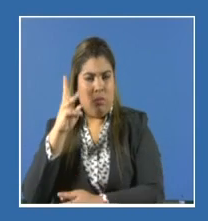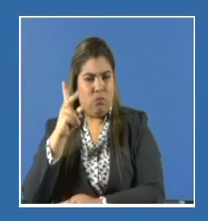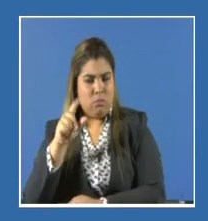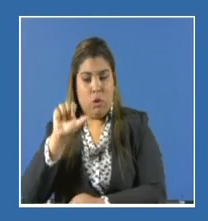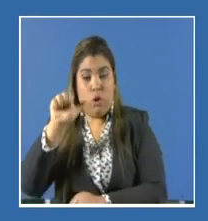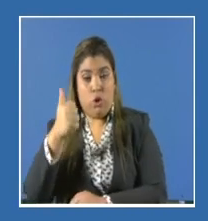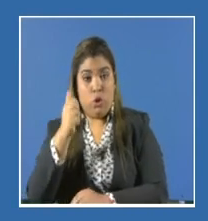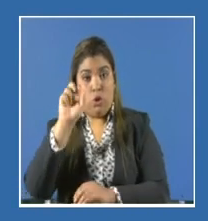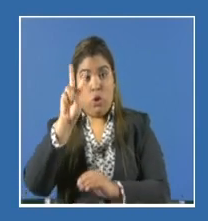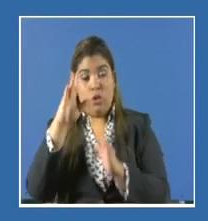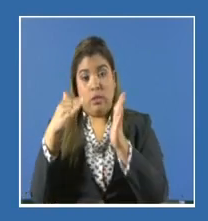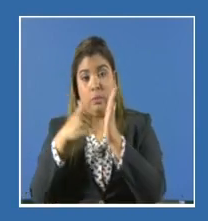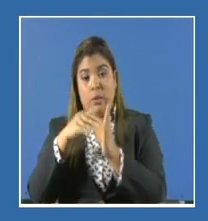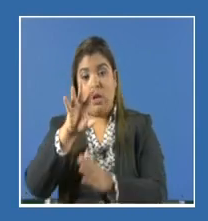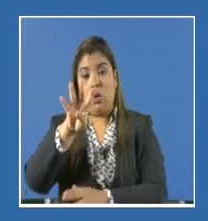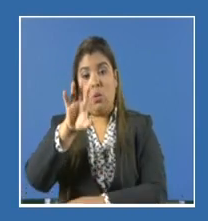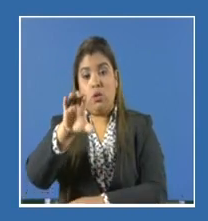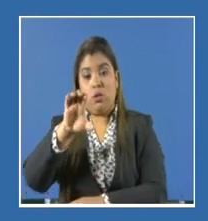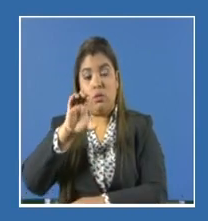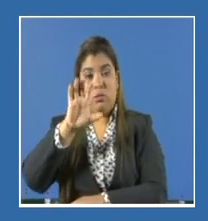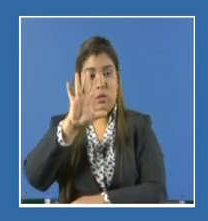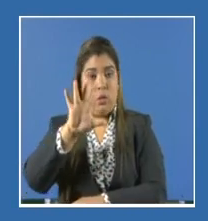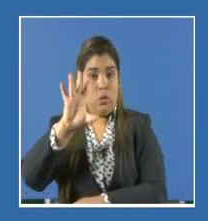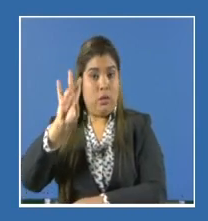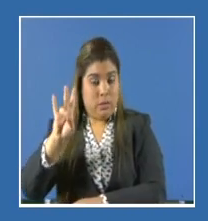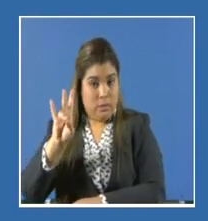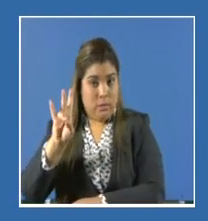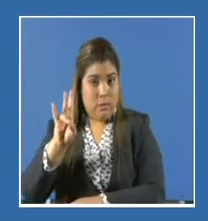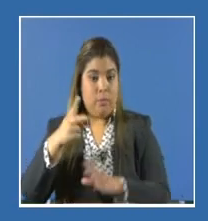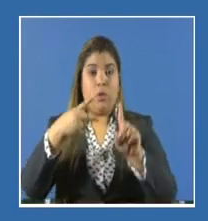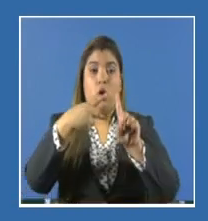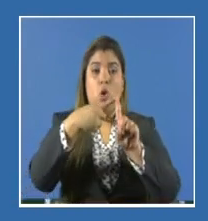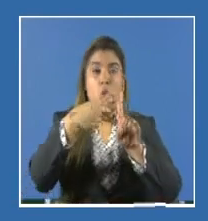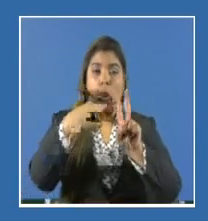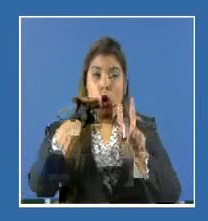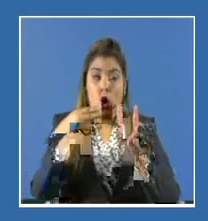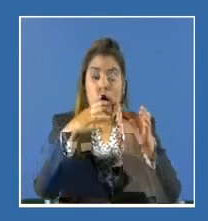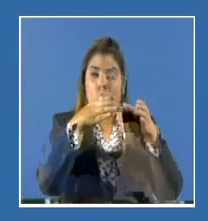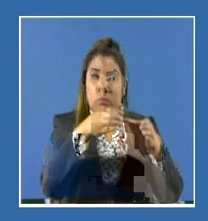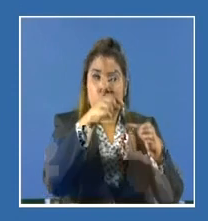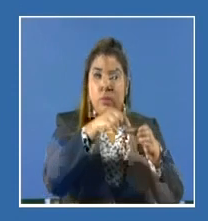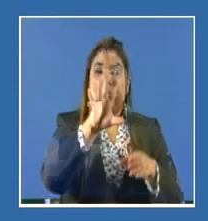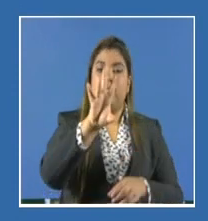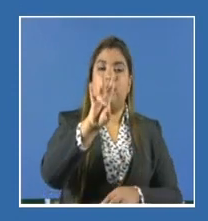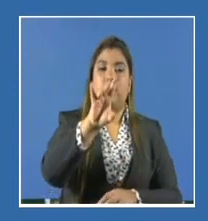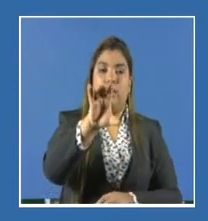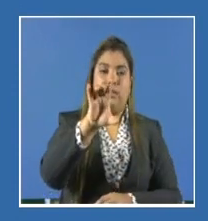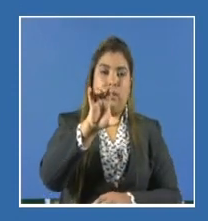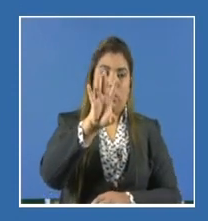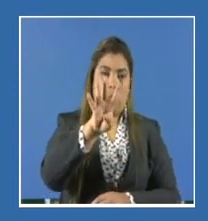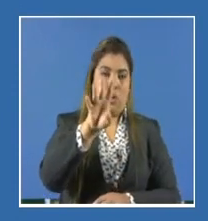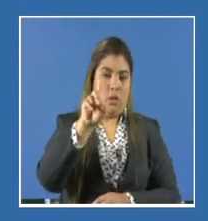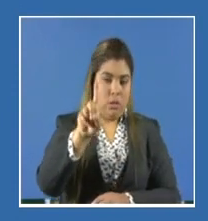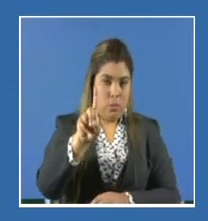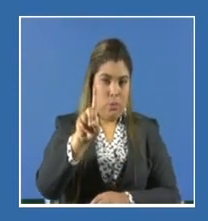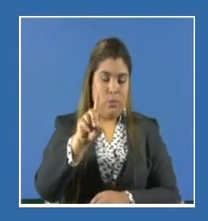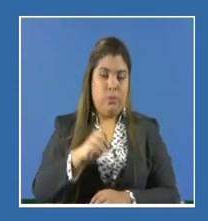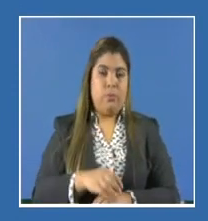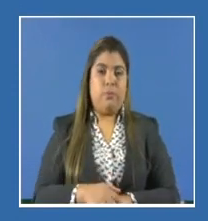12.457 y en hoteles hospital 741.